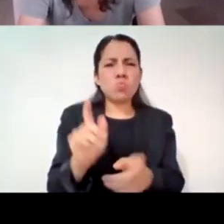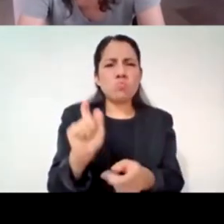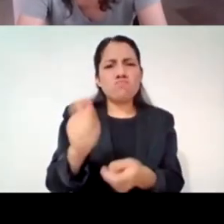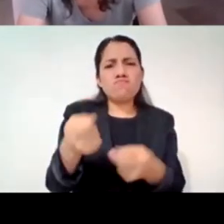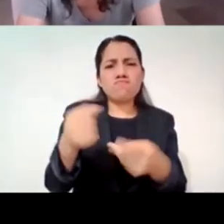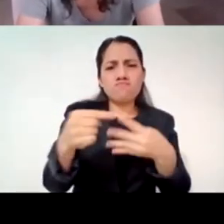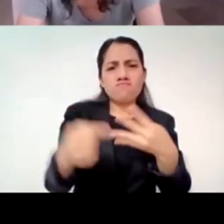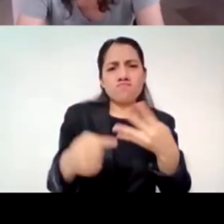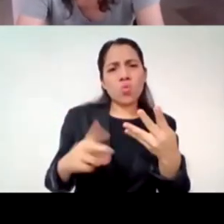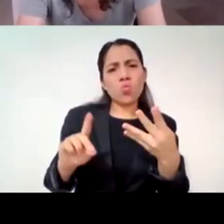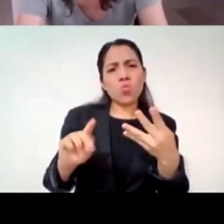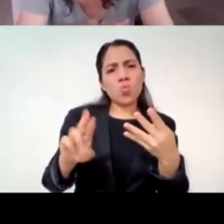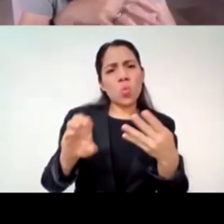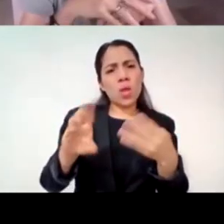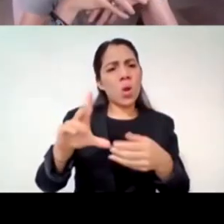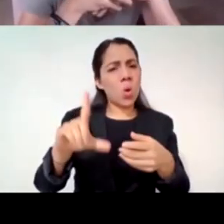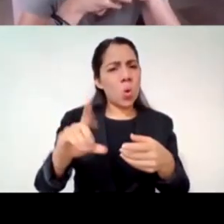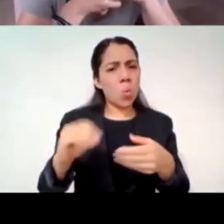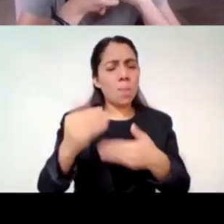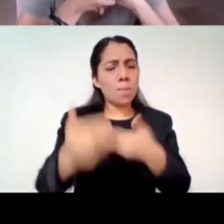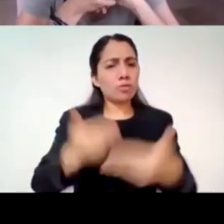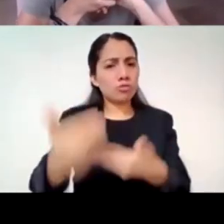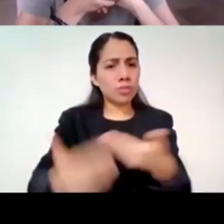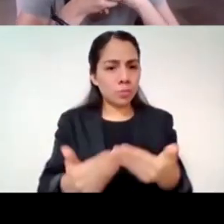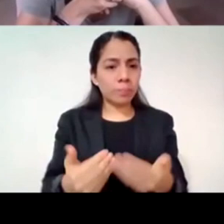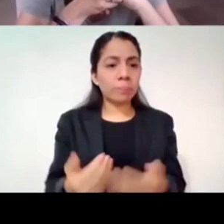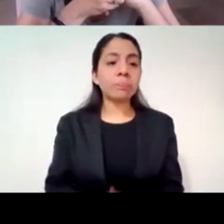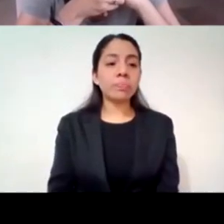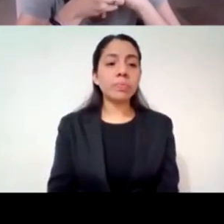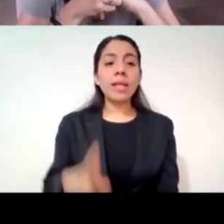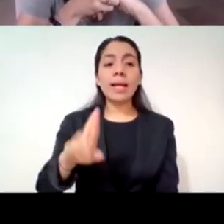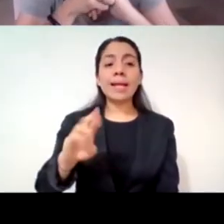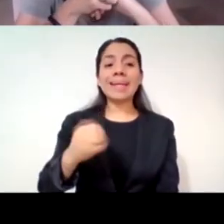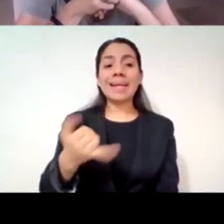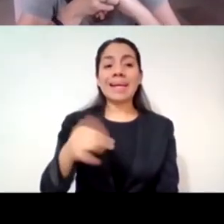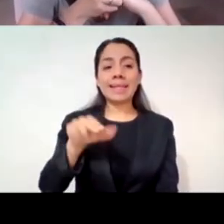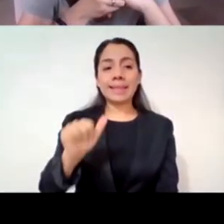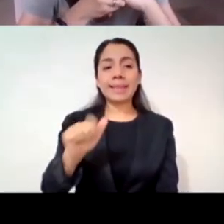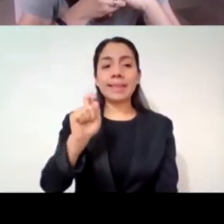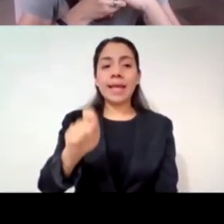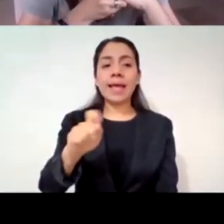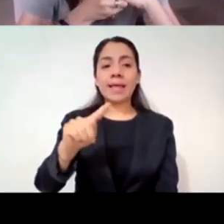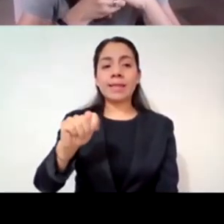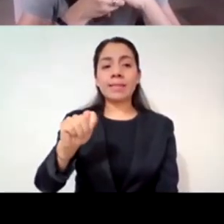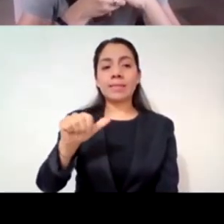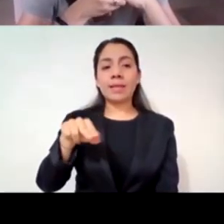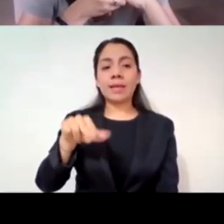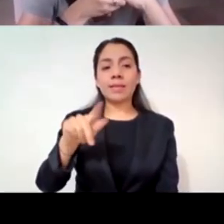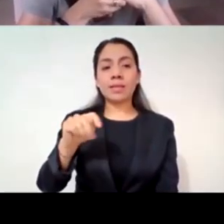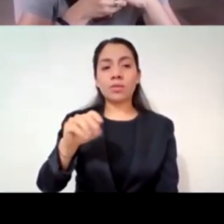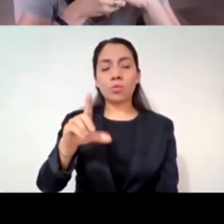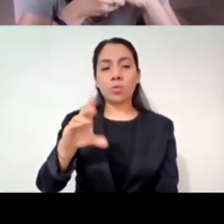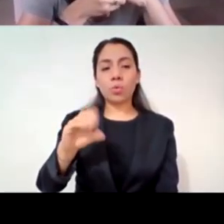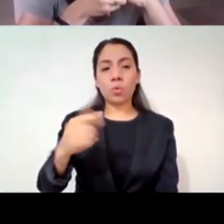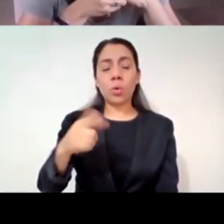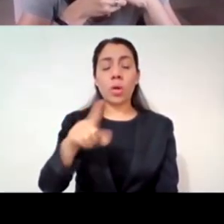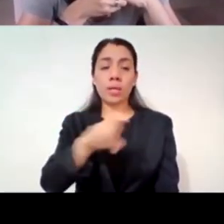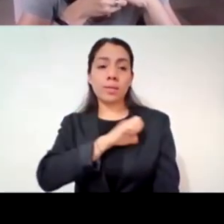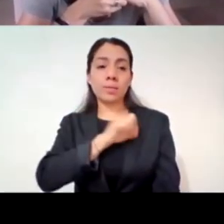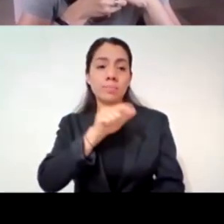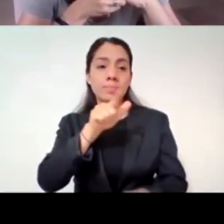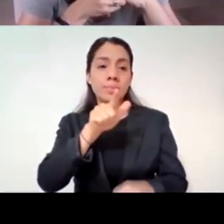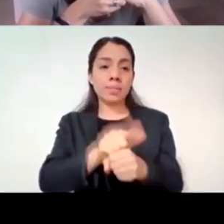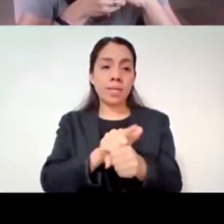precisamente apelo a tu ser tanatóloga y especialista en atención a pérdida y duelos